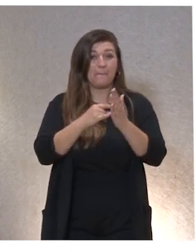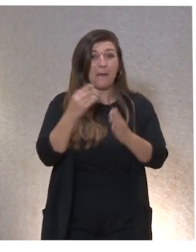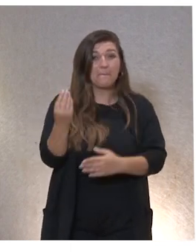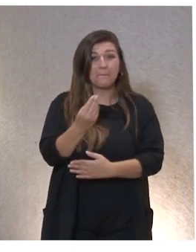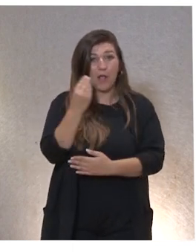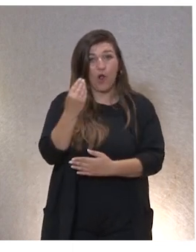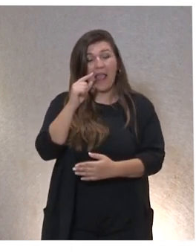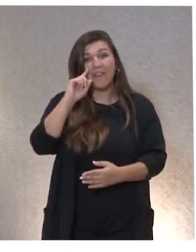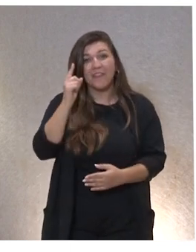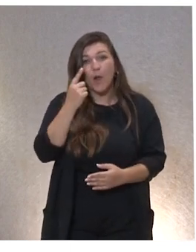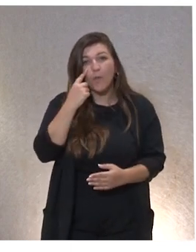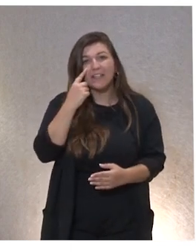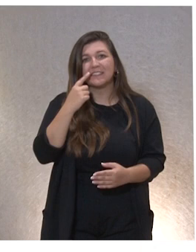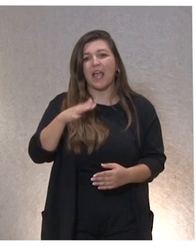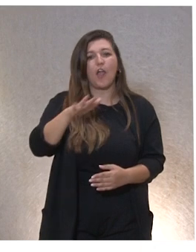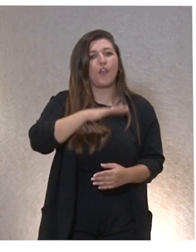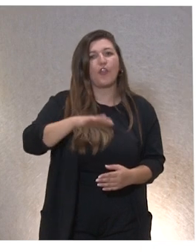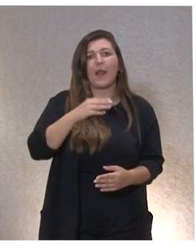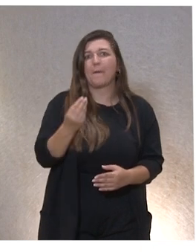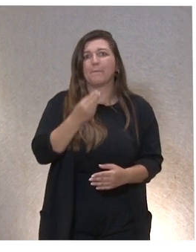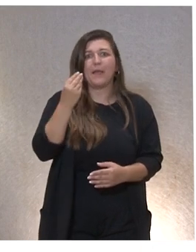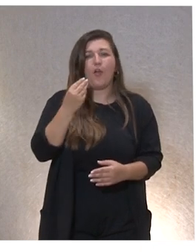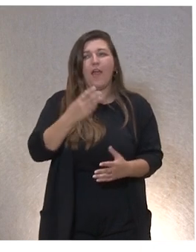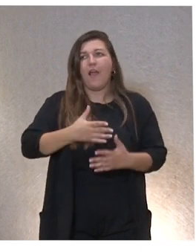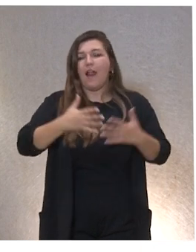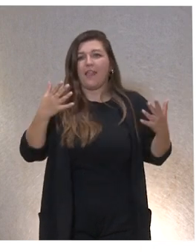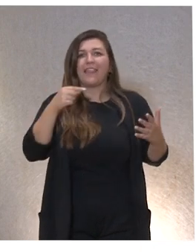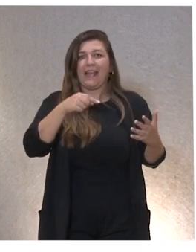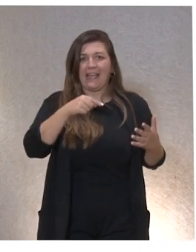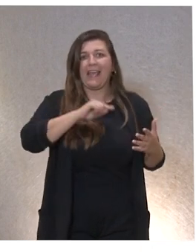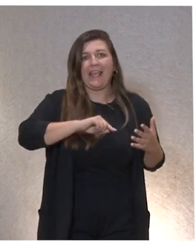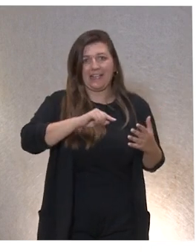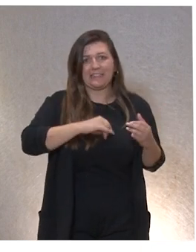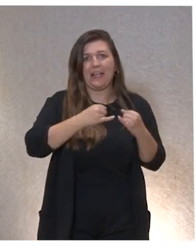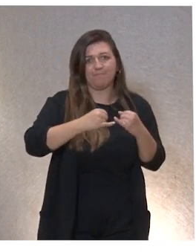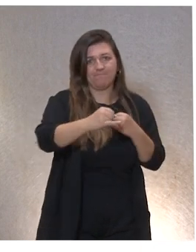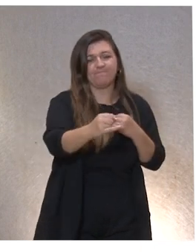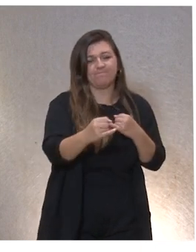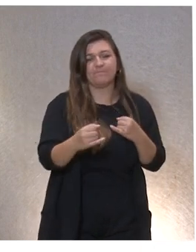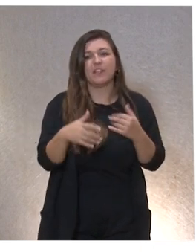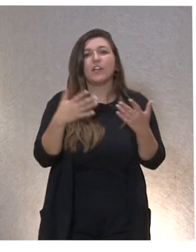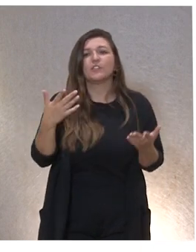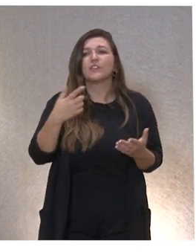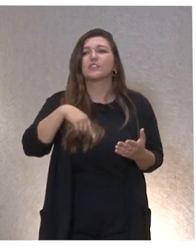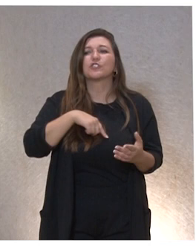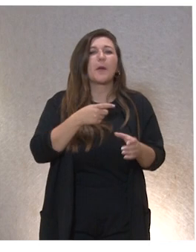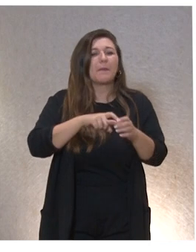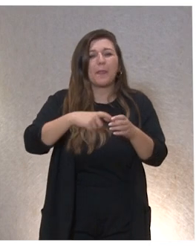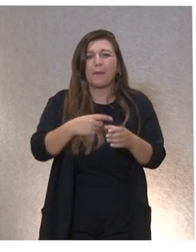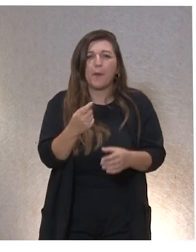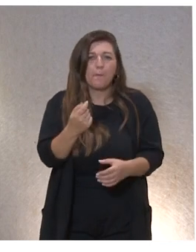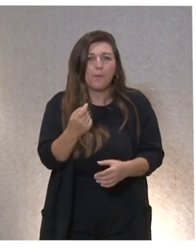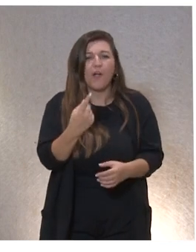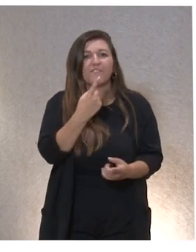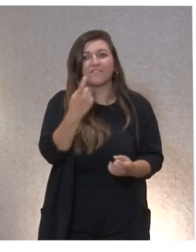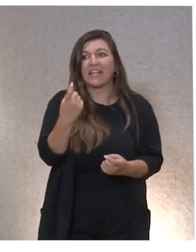teníamos un área de mejora enorme en el eje de ética, ¿no? Y también nos dimos cuenta que teníamos poca participación de